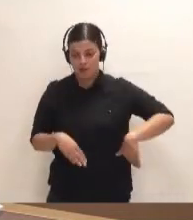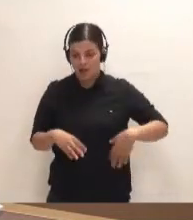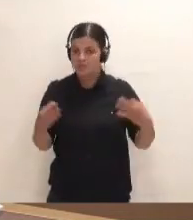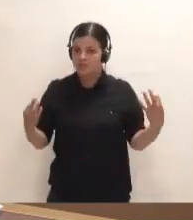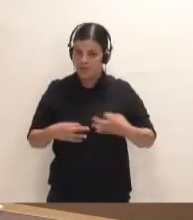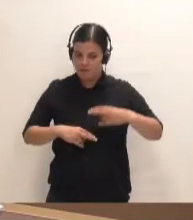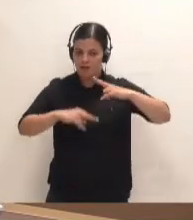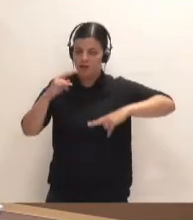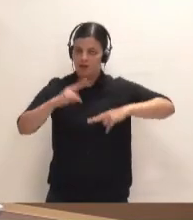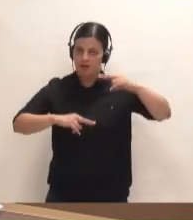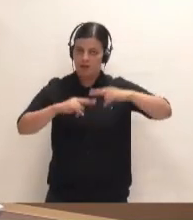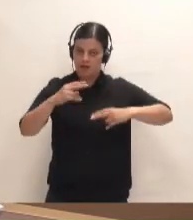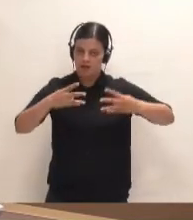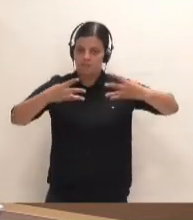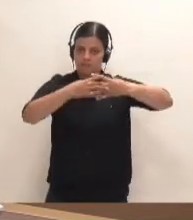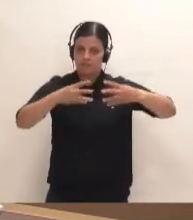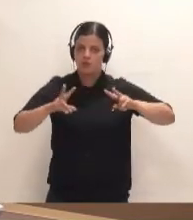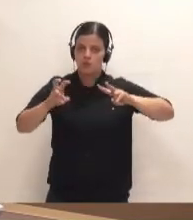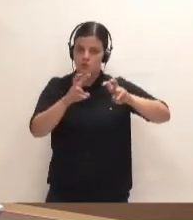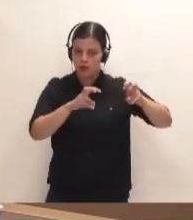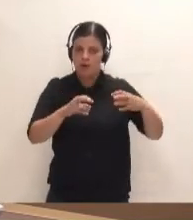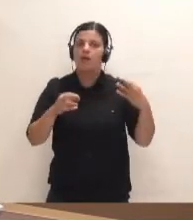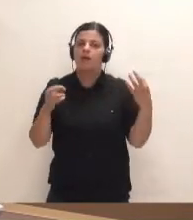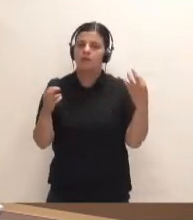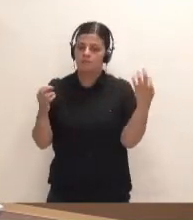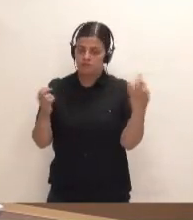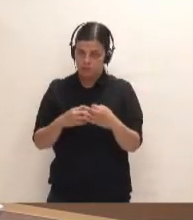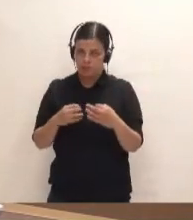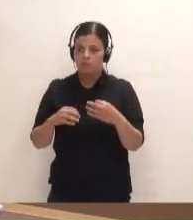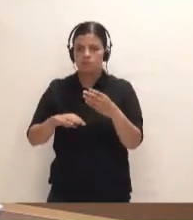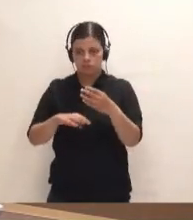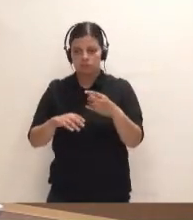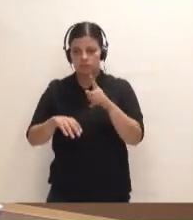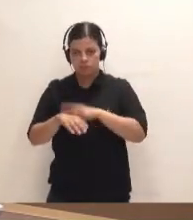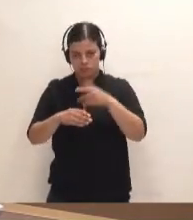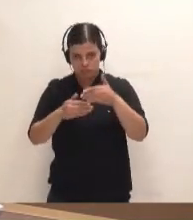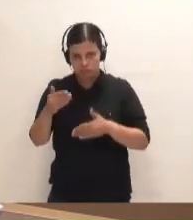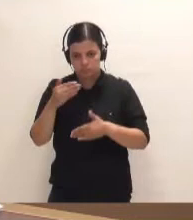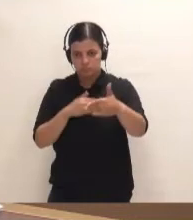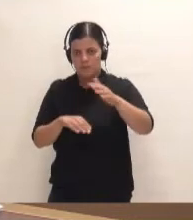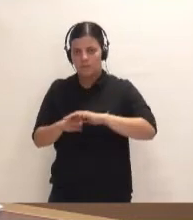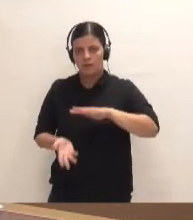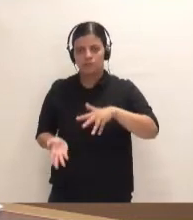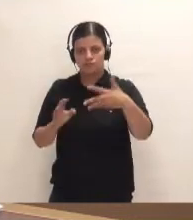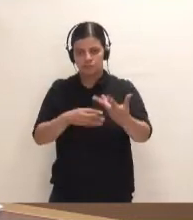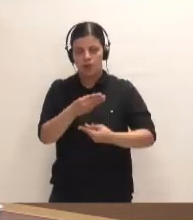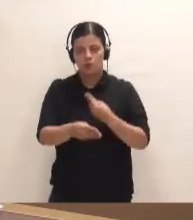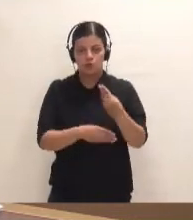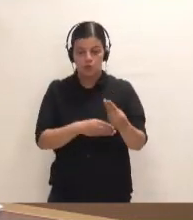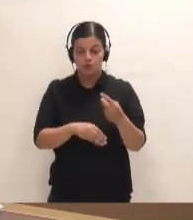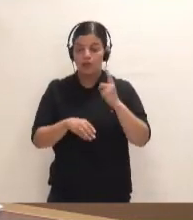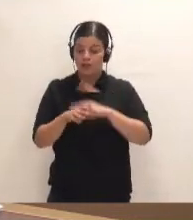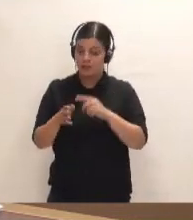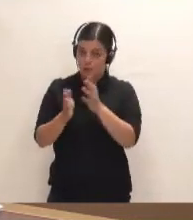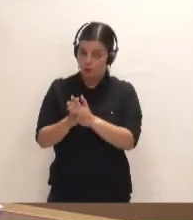infraestructura, por su área va a tener un relato largo de su ejecución. Y ese relato largo supone